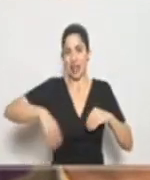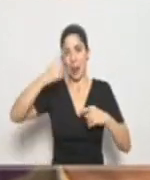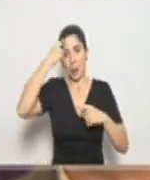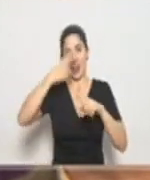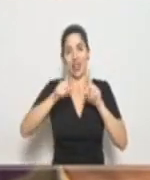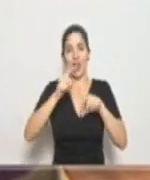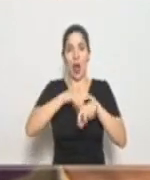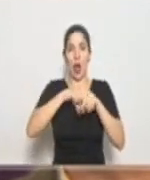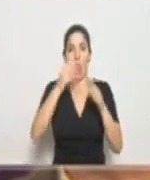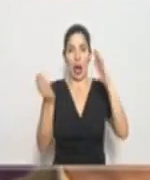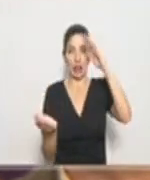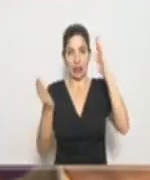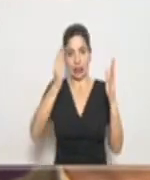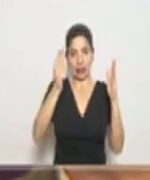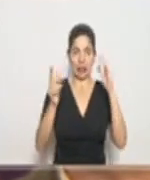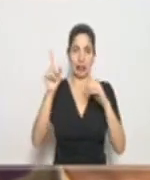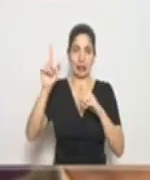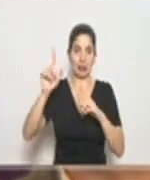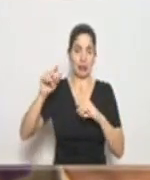diferencia de horas,